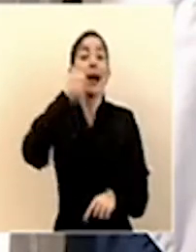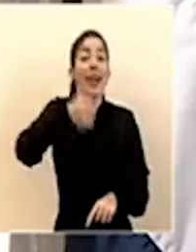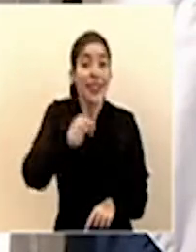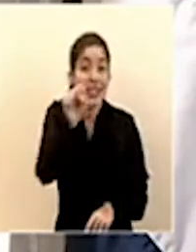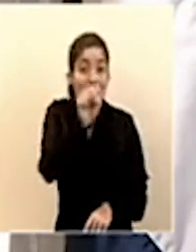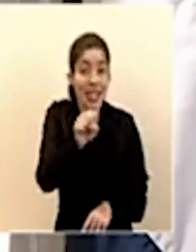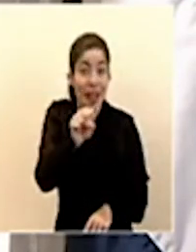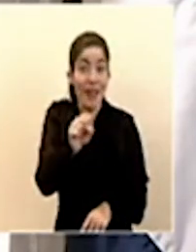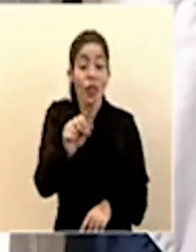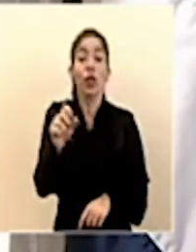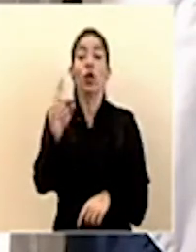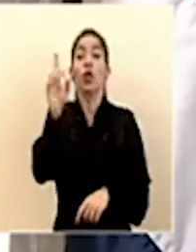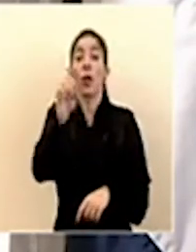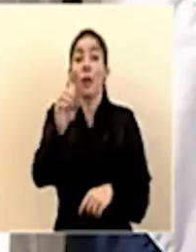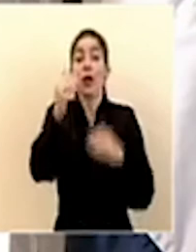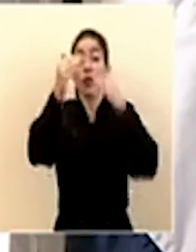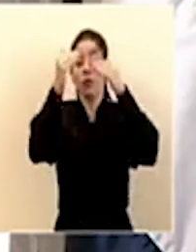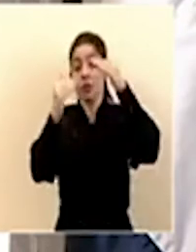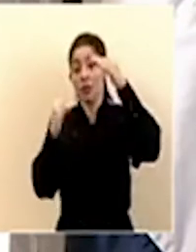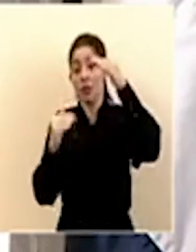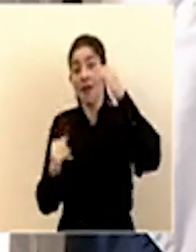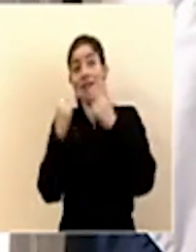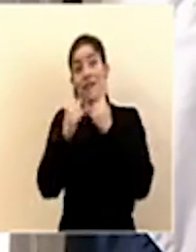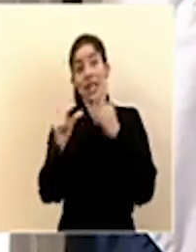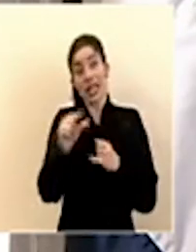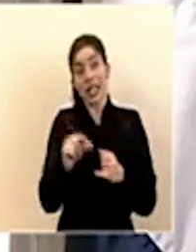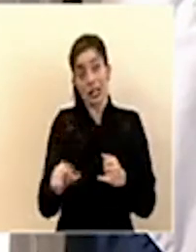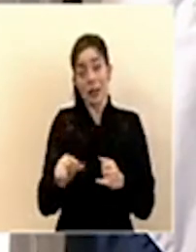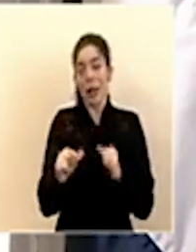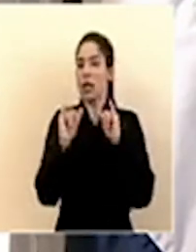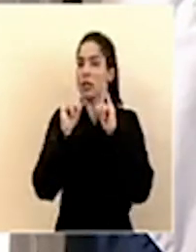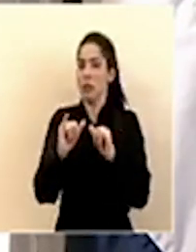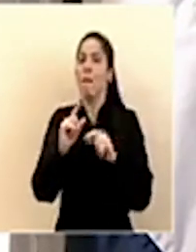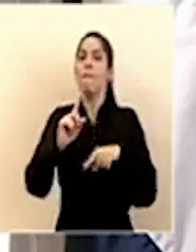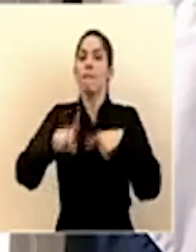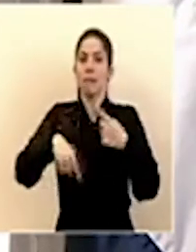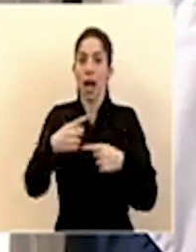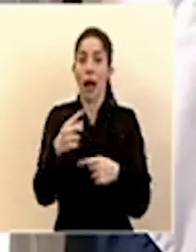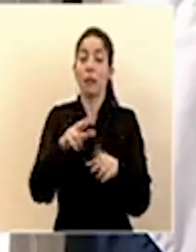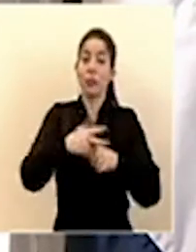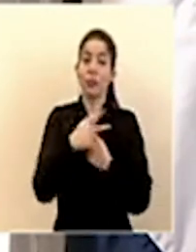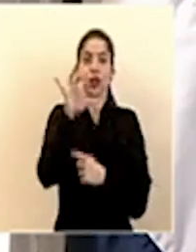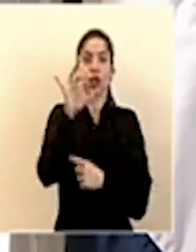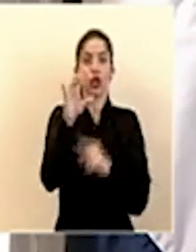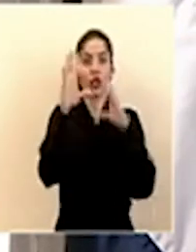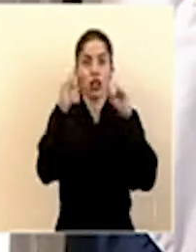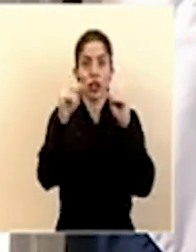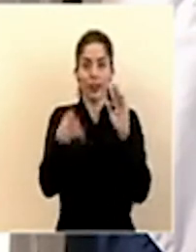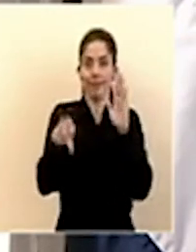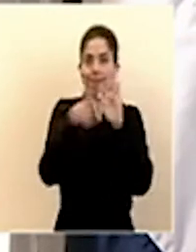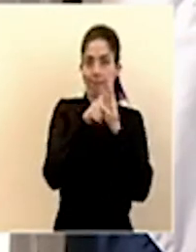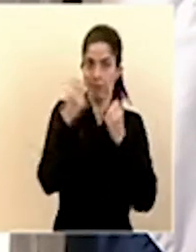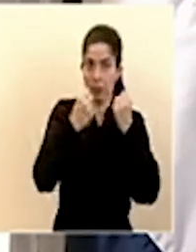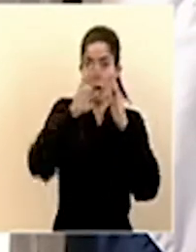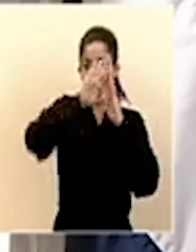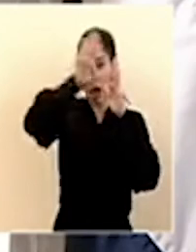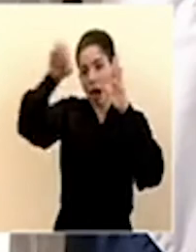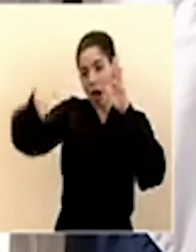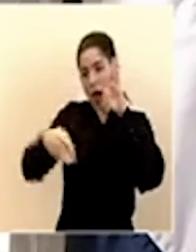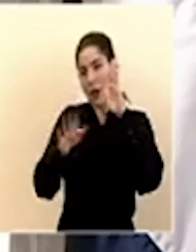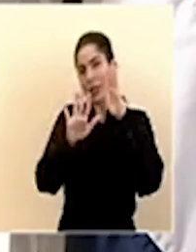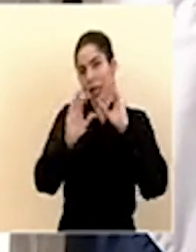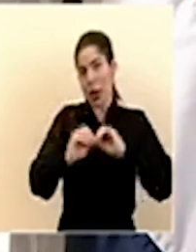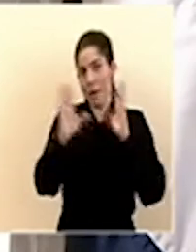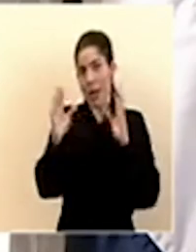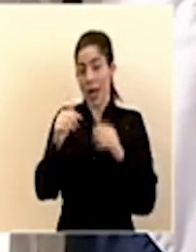sábado y durante los siguientes fines de semana de momento sería de 8 de la noche a 5 de la mañana y hoy se mantiene